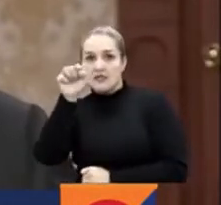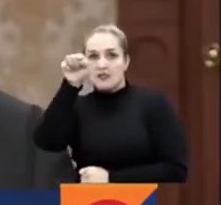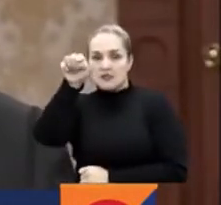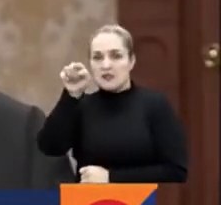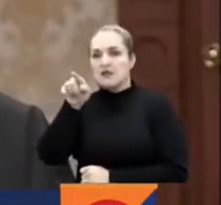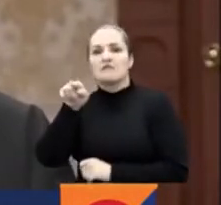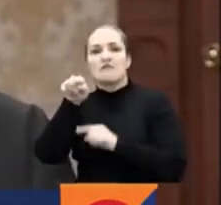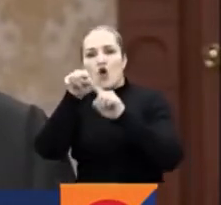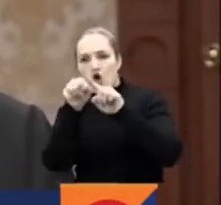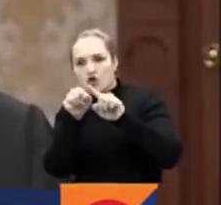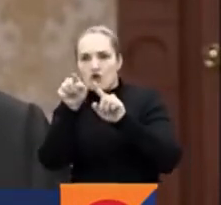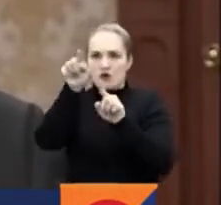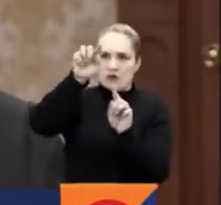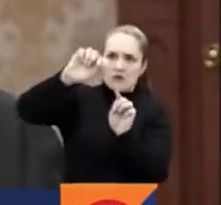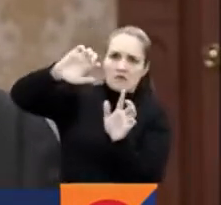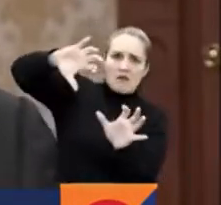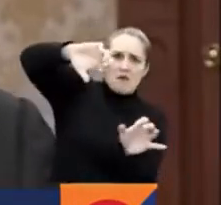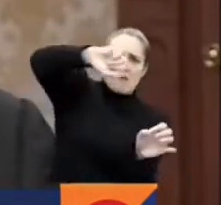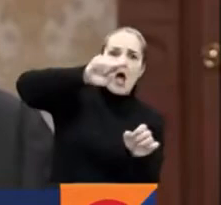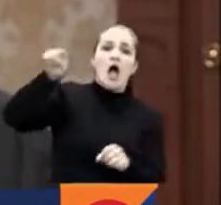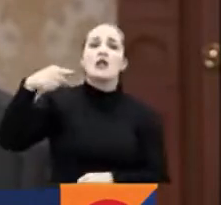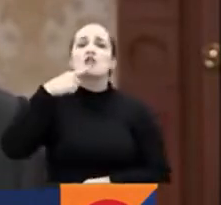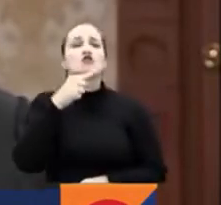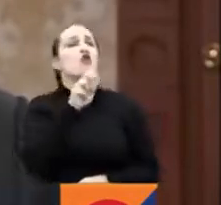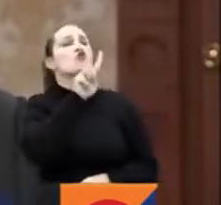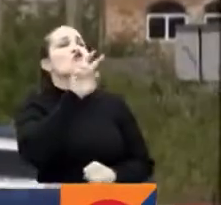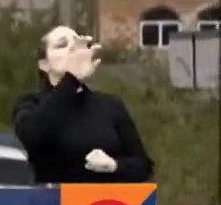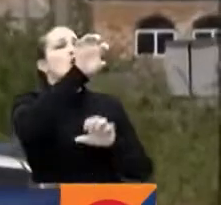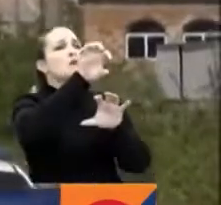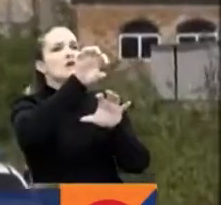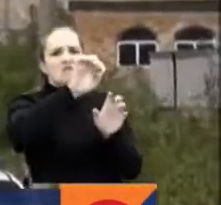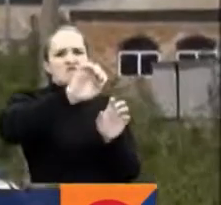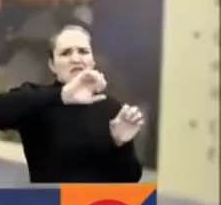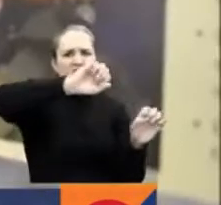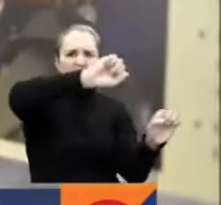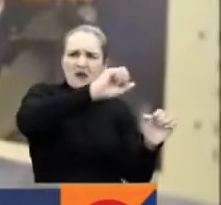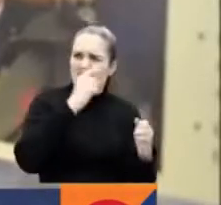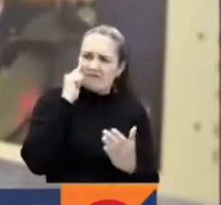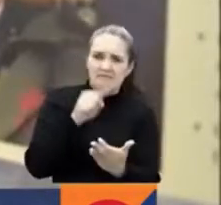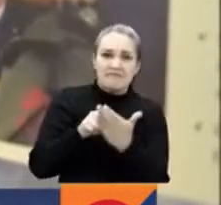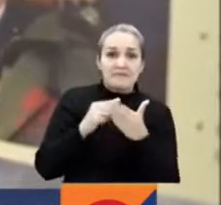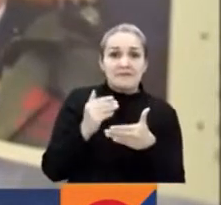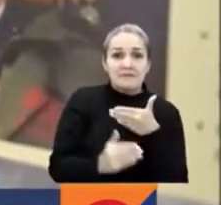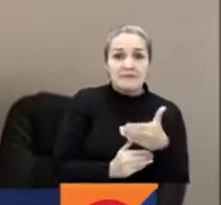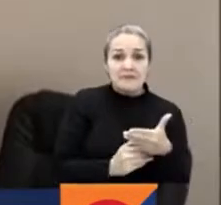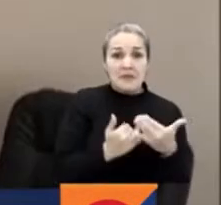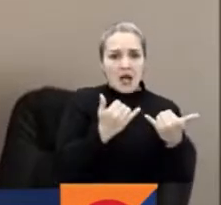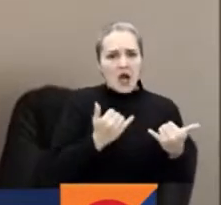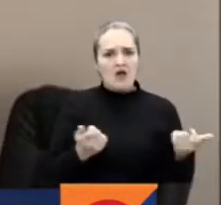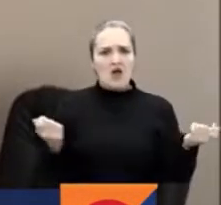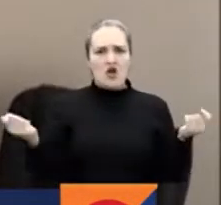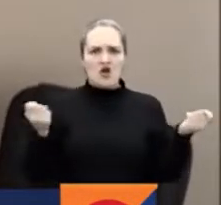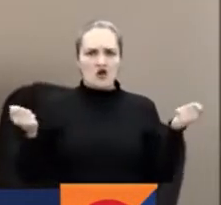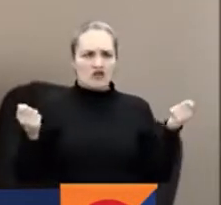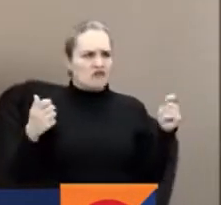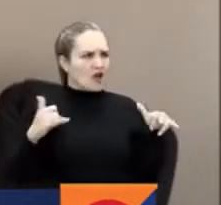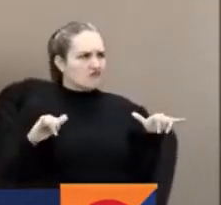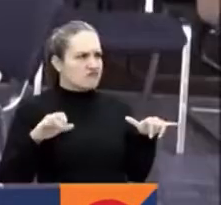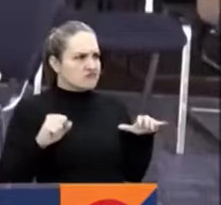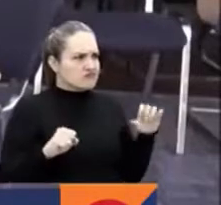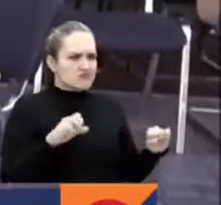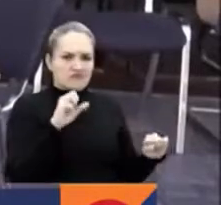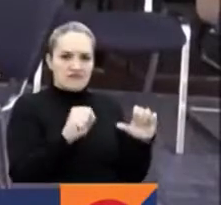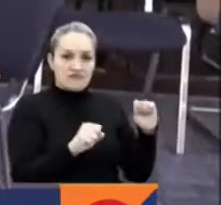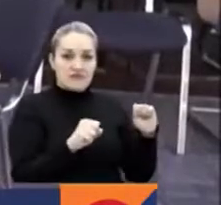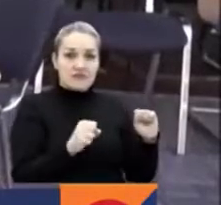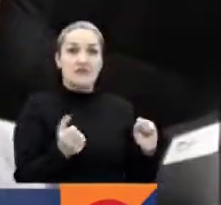Zaporilla y muchos otros territorios. Es un proceso en curso. En apariencia, ese ejercicio de control ya estaría pasando de la